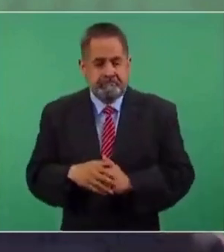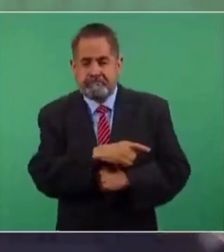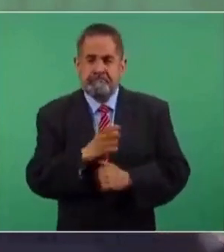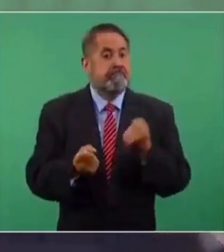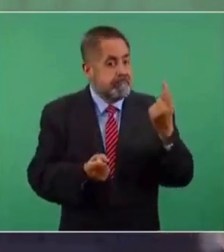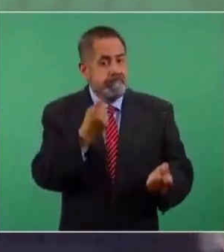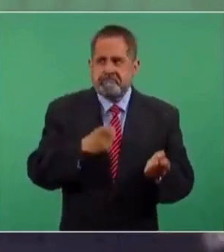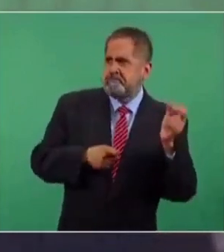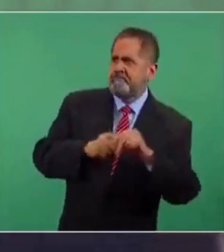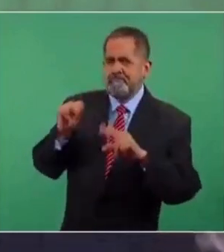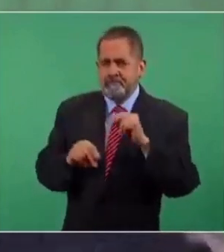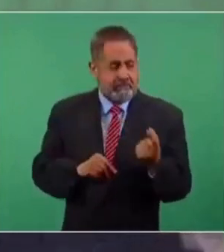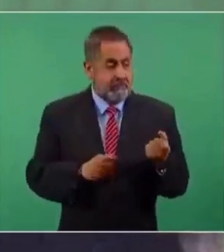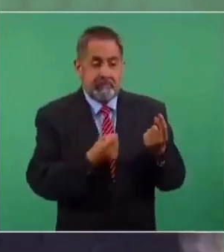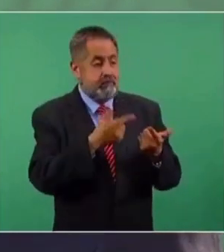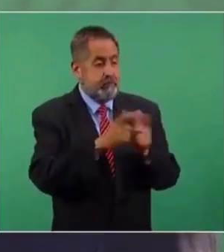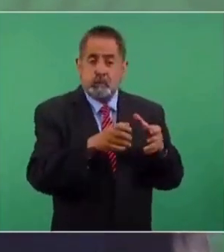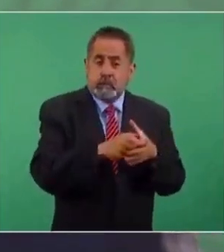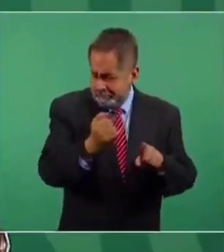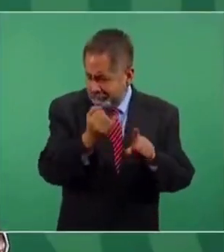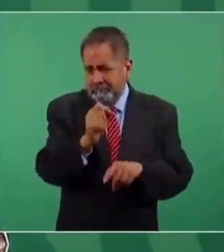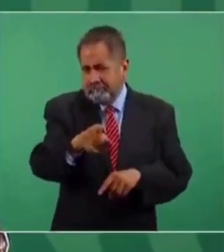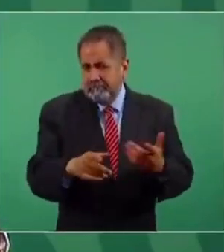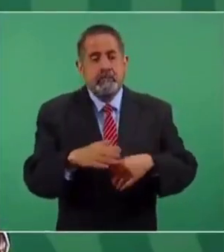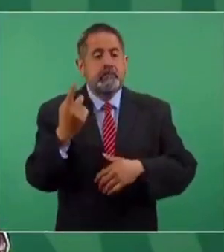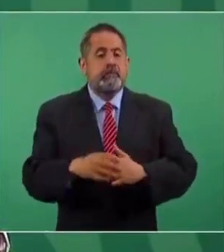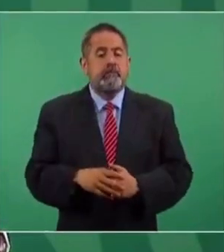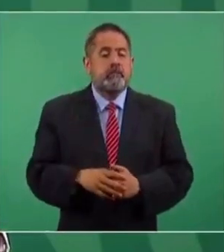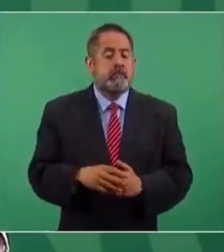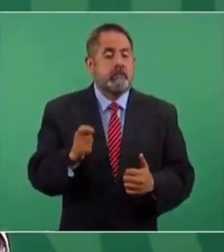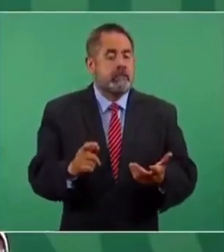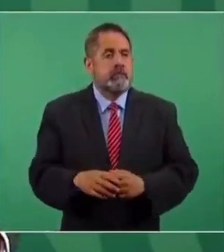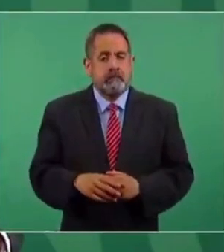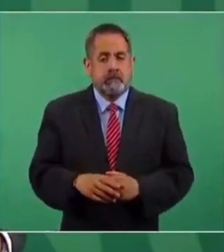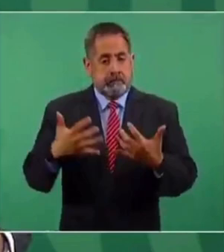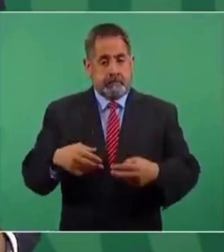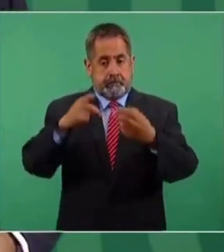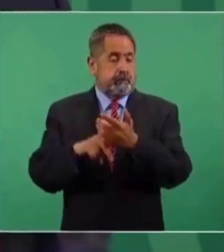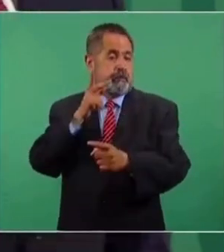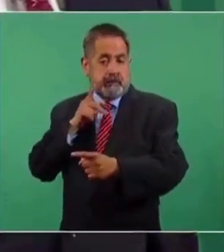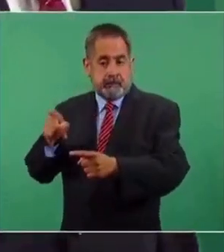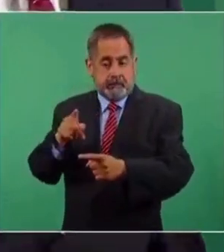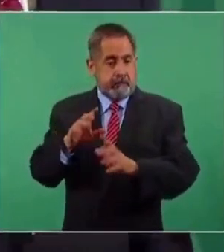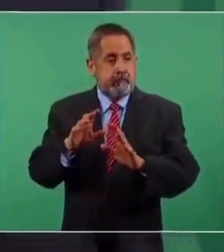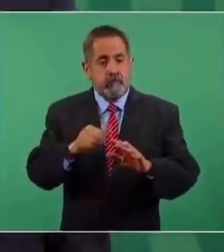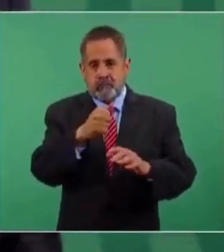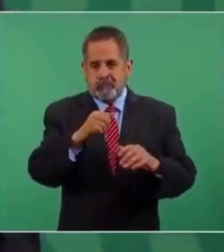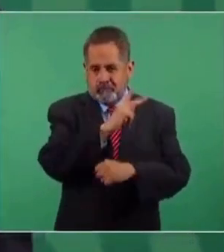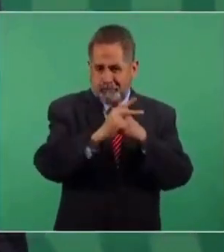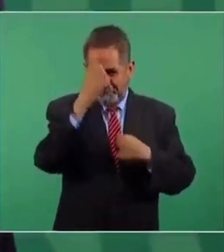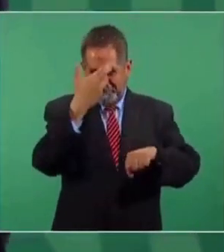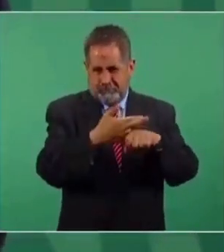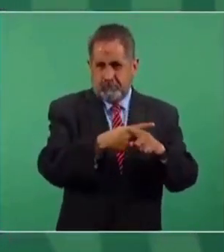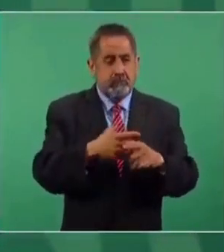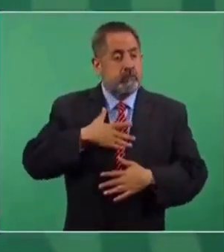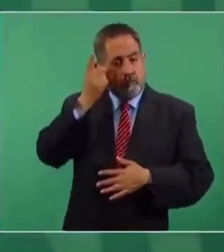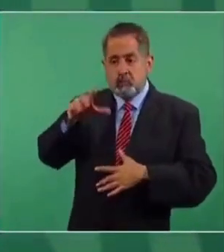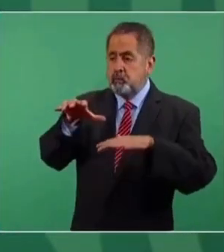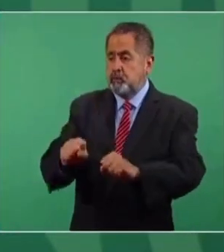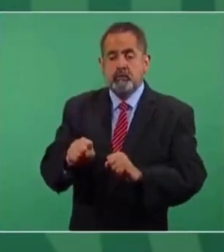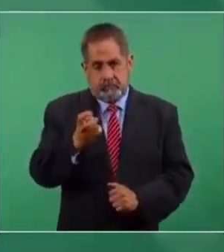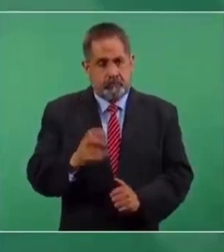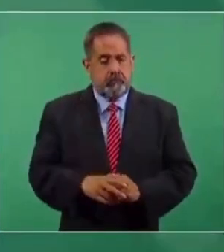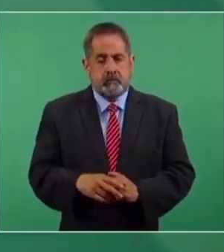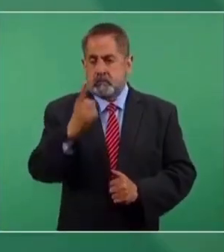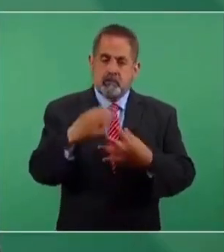No, hubo una oposición conservadora porque las empresas petroleras extranjeras eran hasta dueñas de